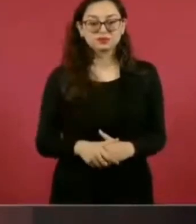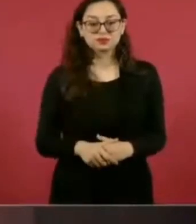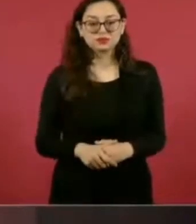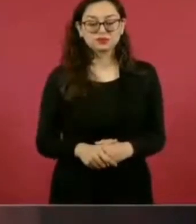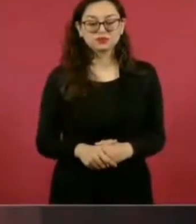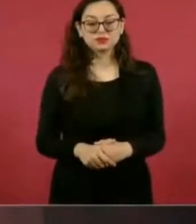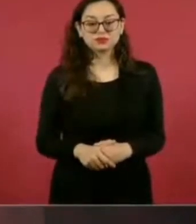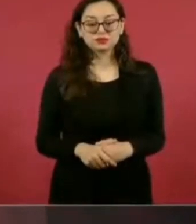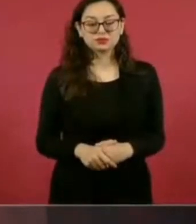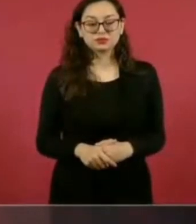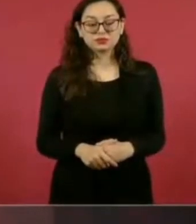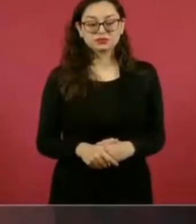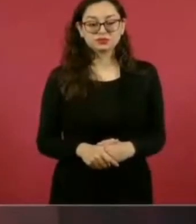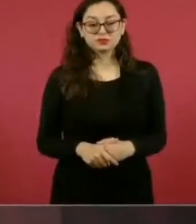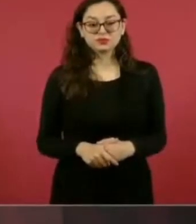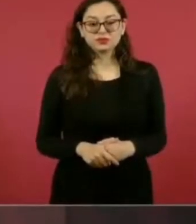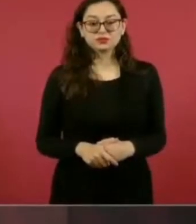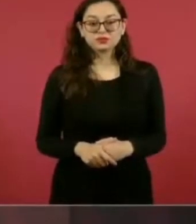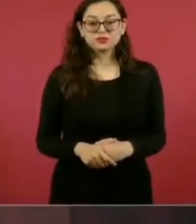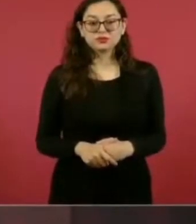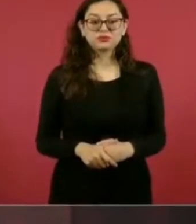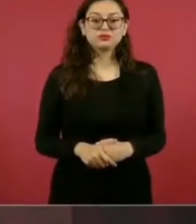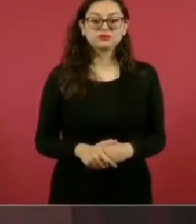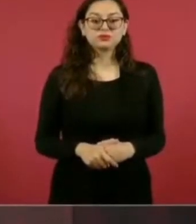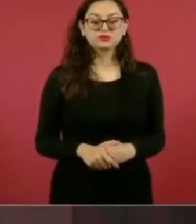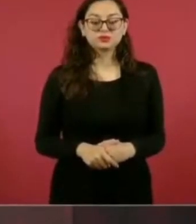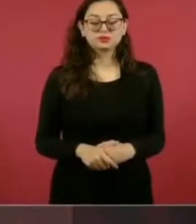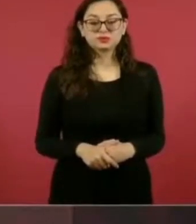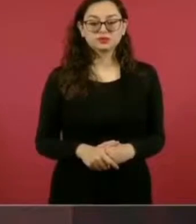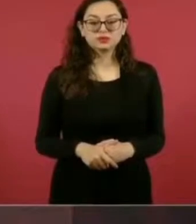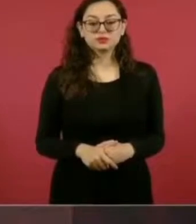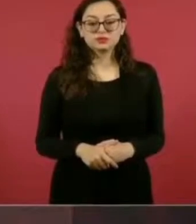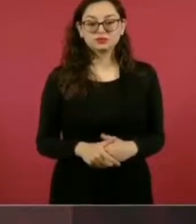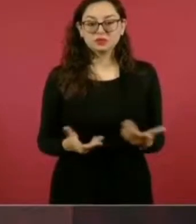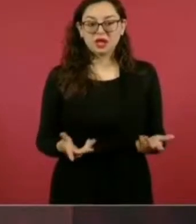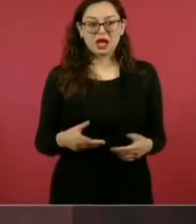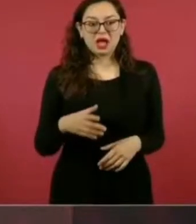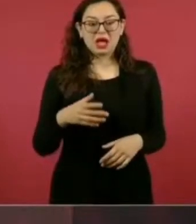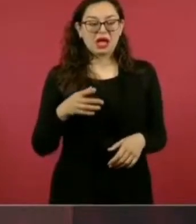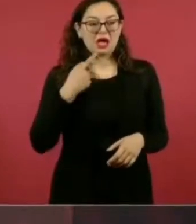Y están amparándose para todo.